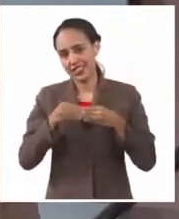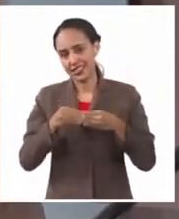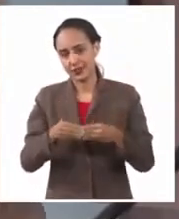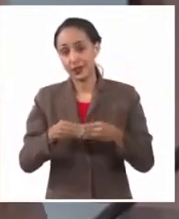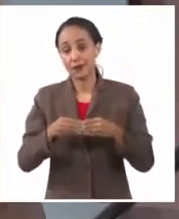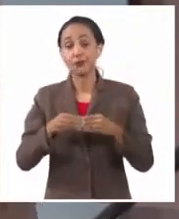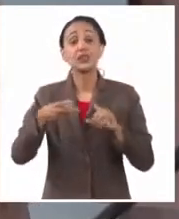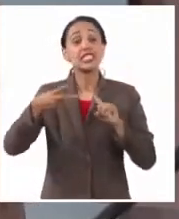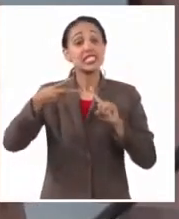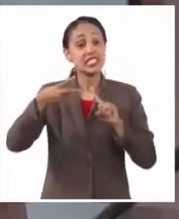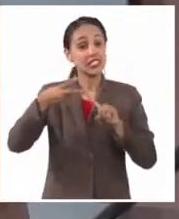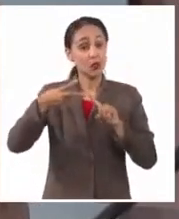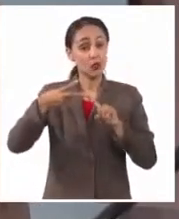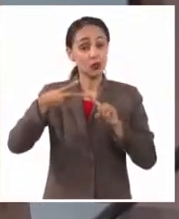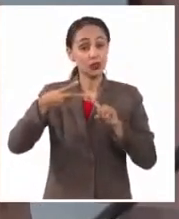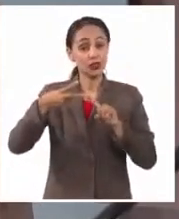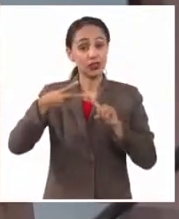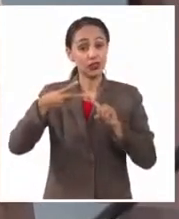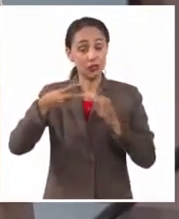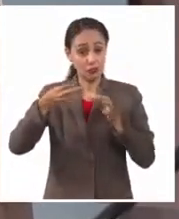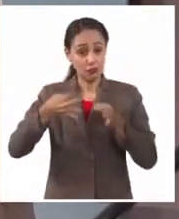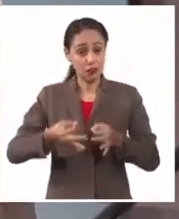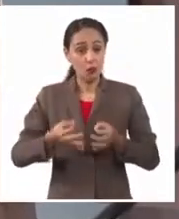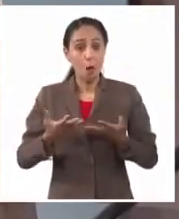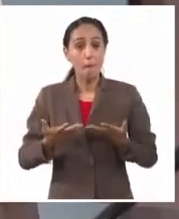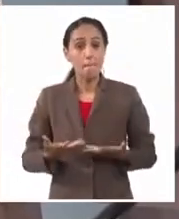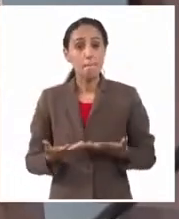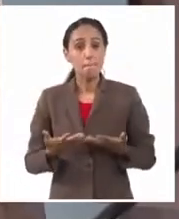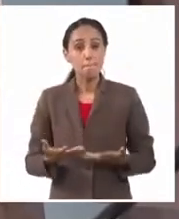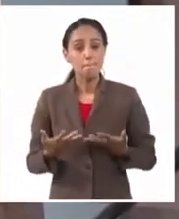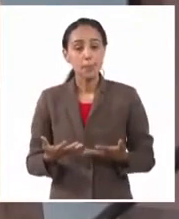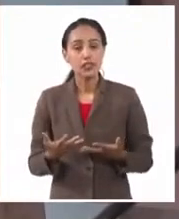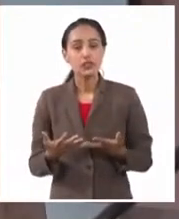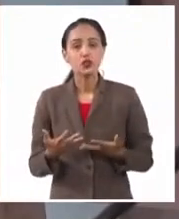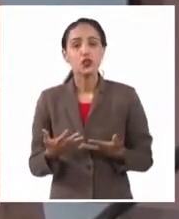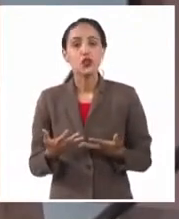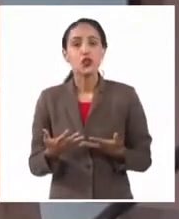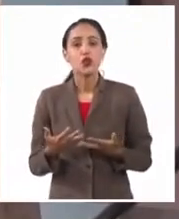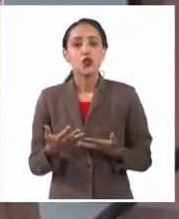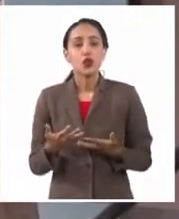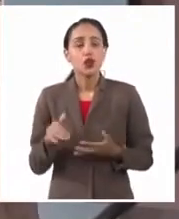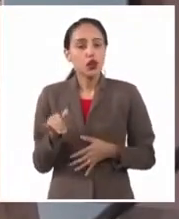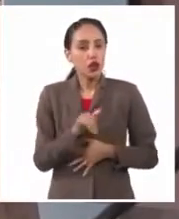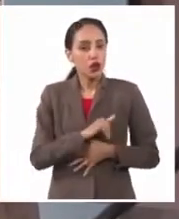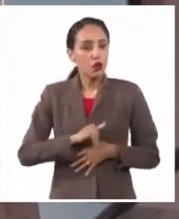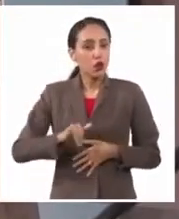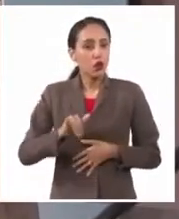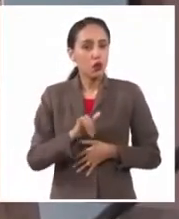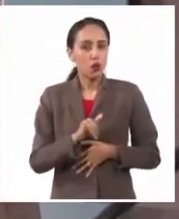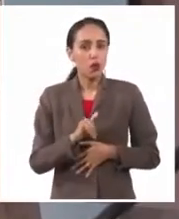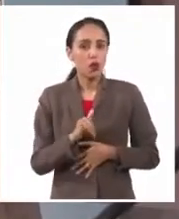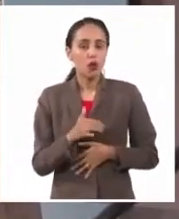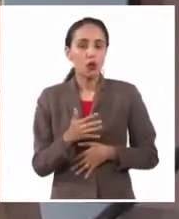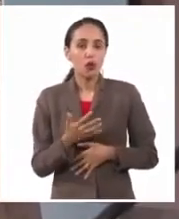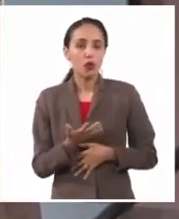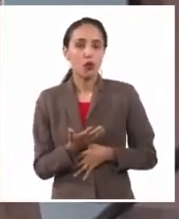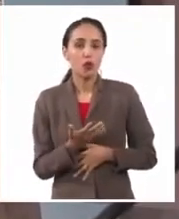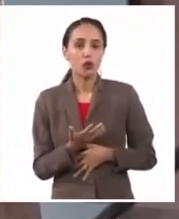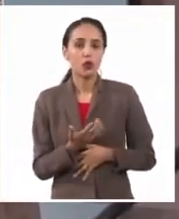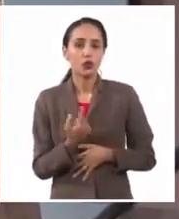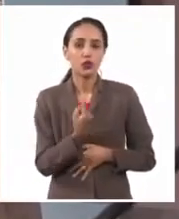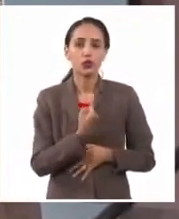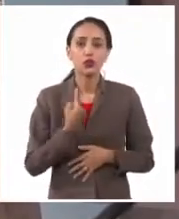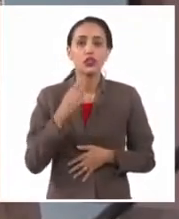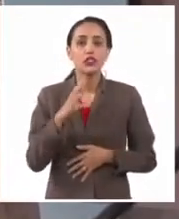es que también, en función del peso, se mantiene un mínimo exento. Cuando nosotros decimos un mínimo